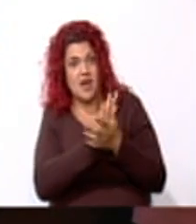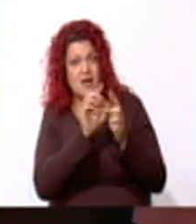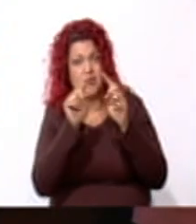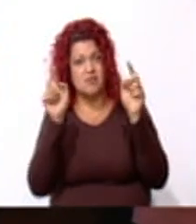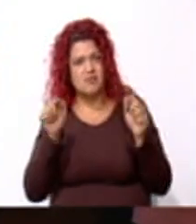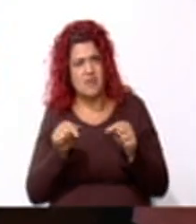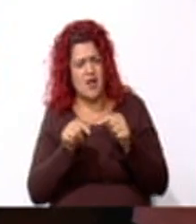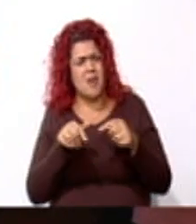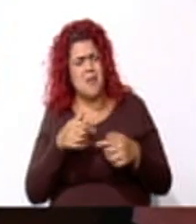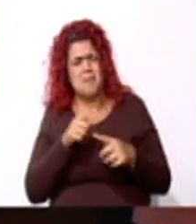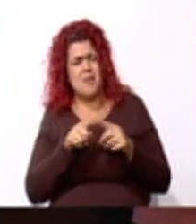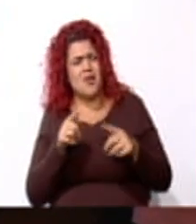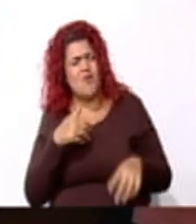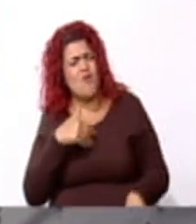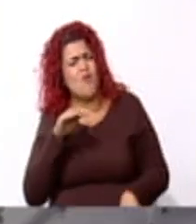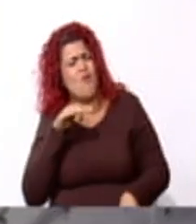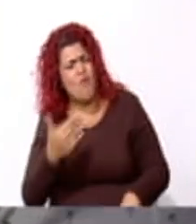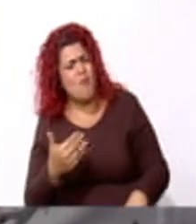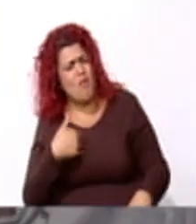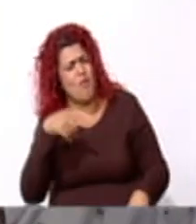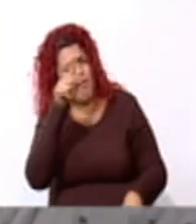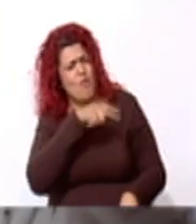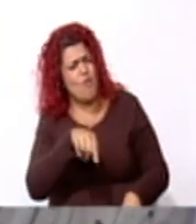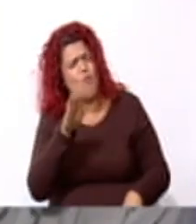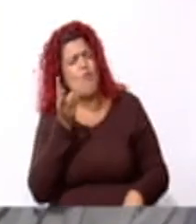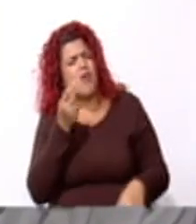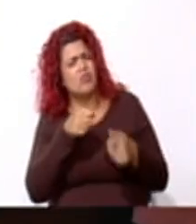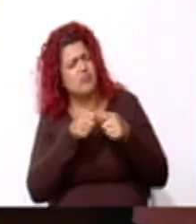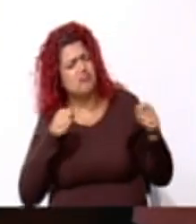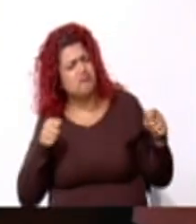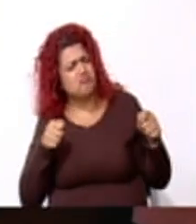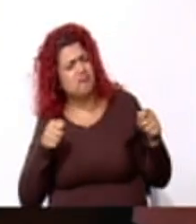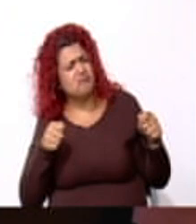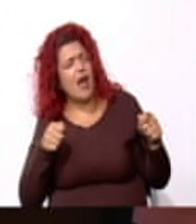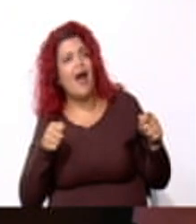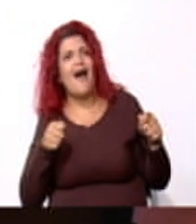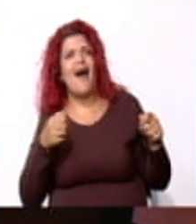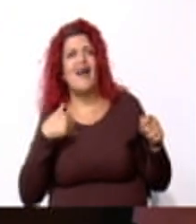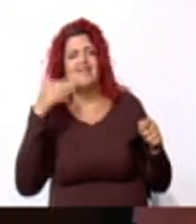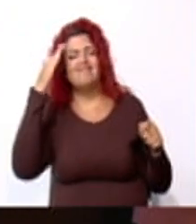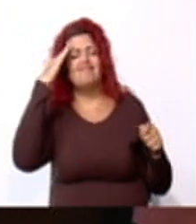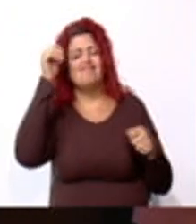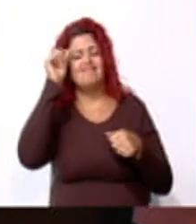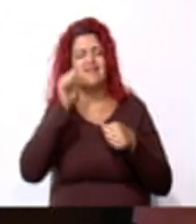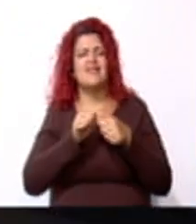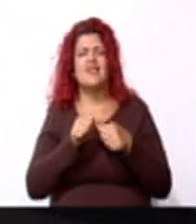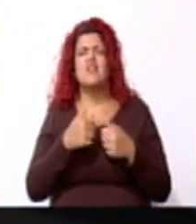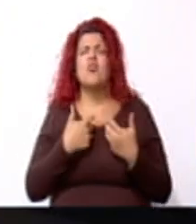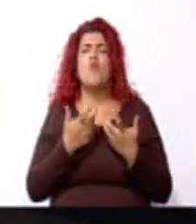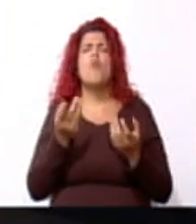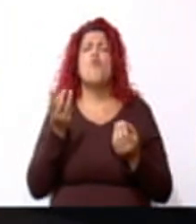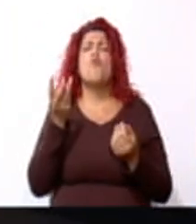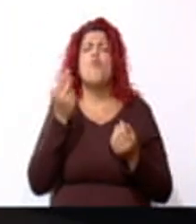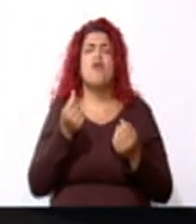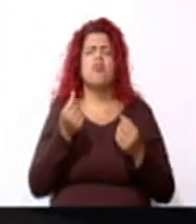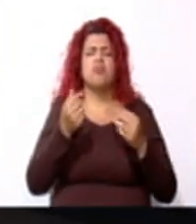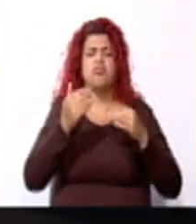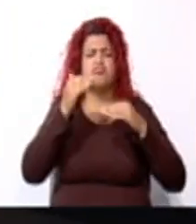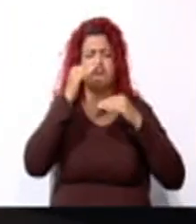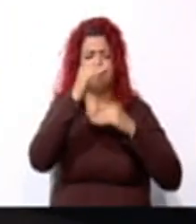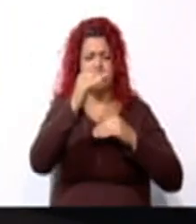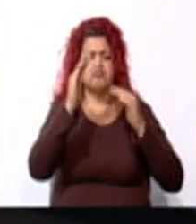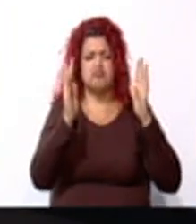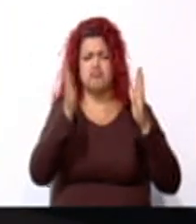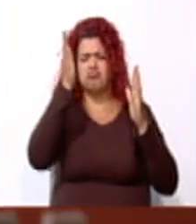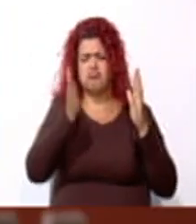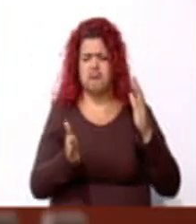su contorno? O sea, su medida. ¡Ay, ya me acordé! Solo tengo que saber cuánto mide cada lado. Después de eso, solo tengo que sumar